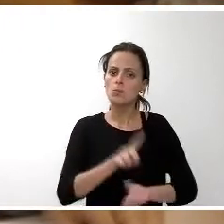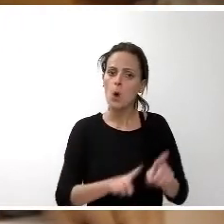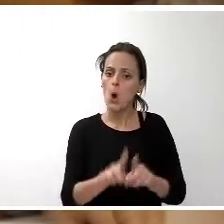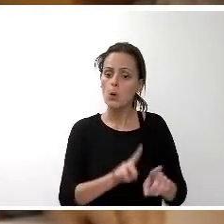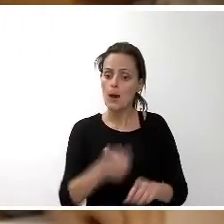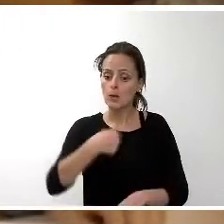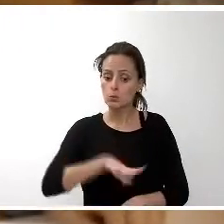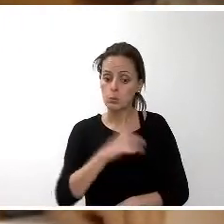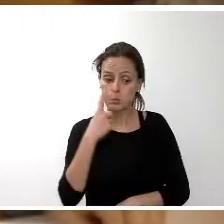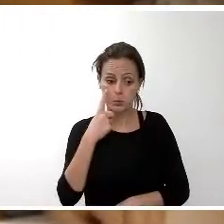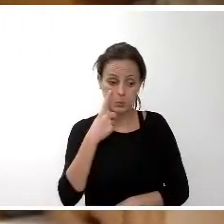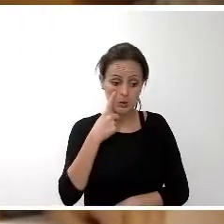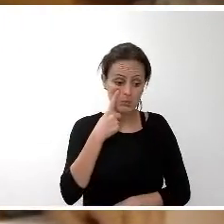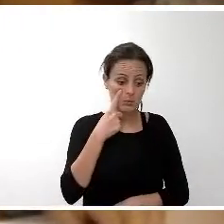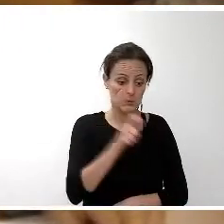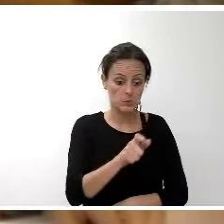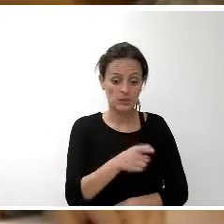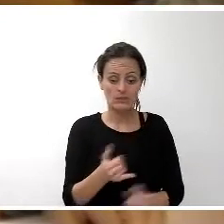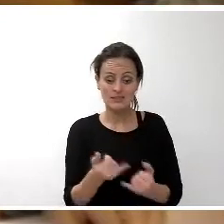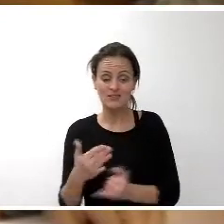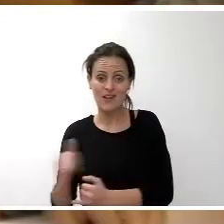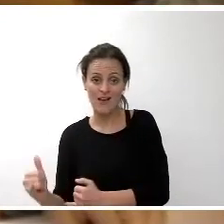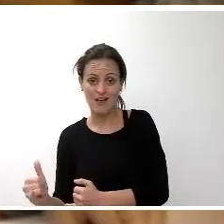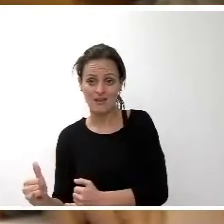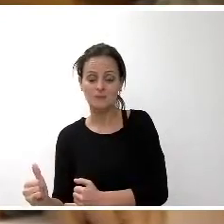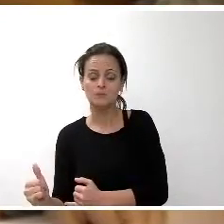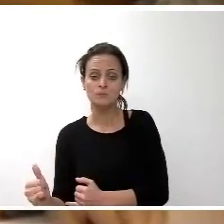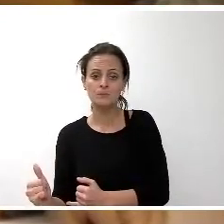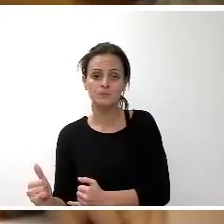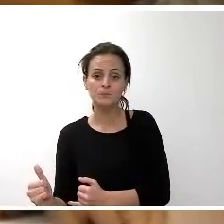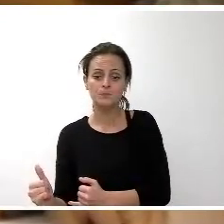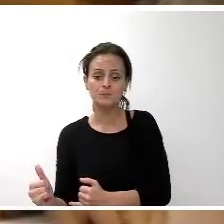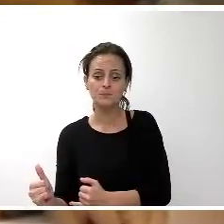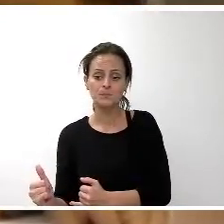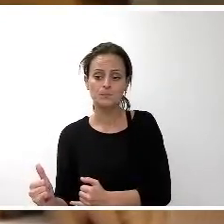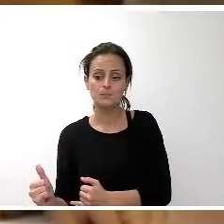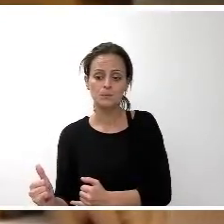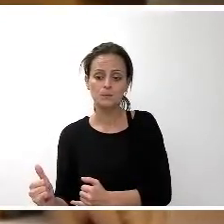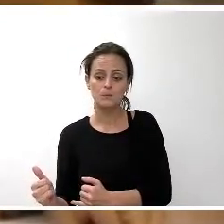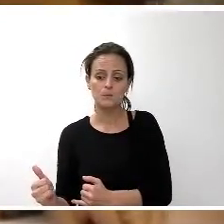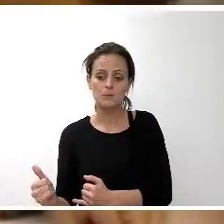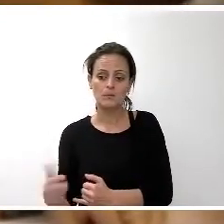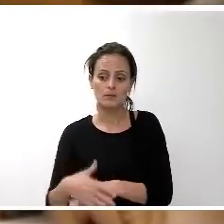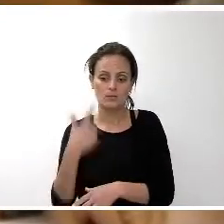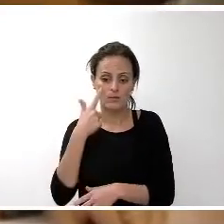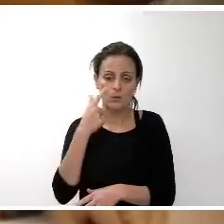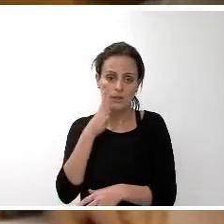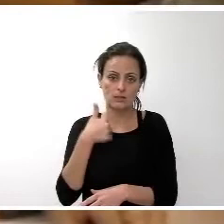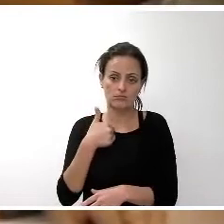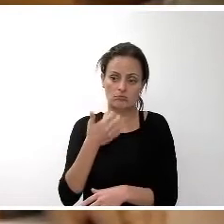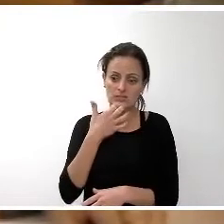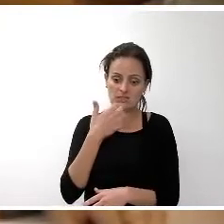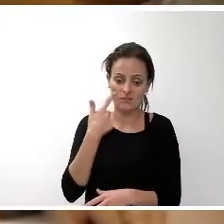manifestando desde que hemos entrado de la forma más honda en esta crisis económica tiene